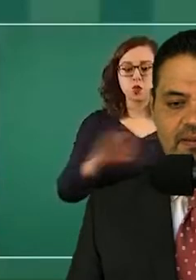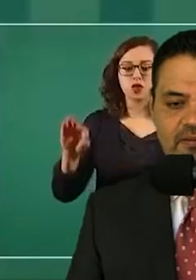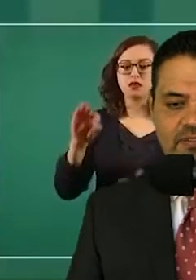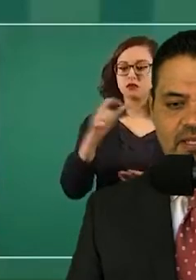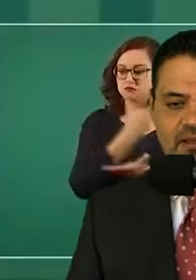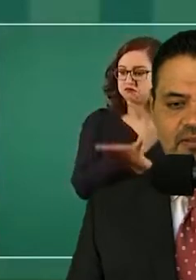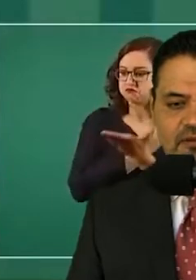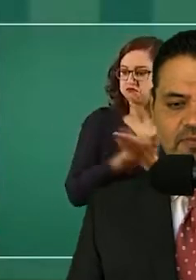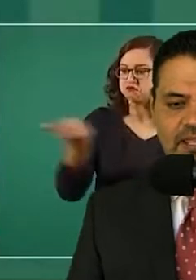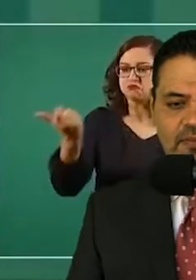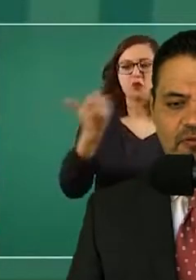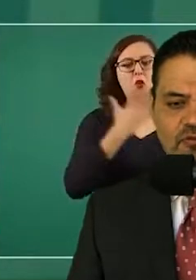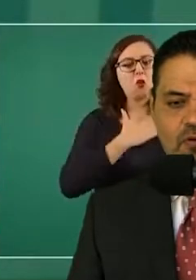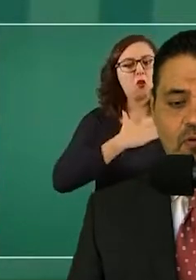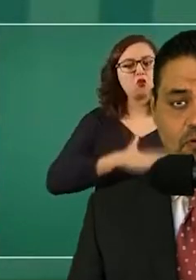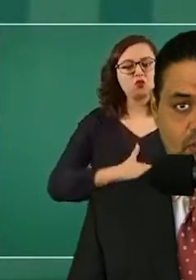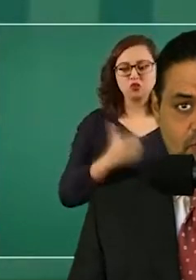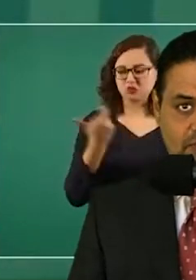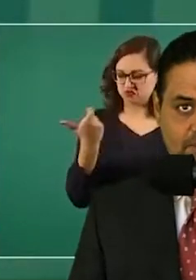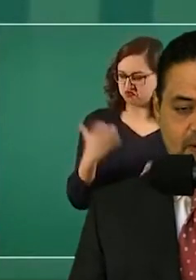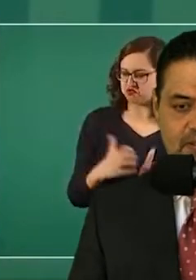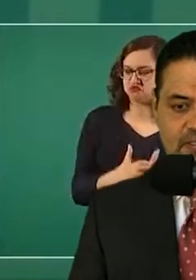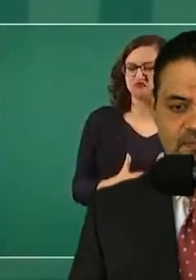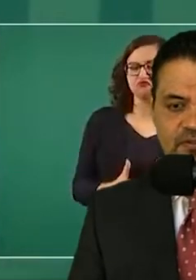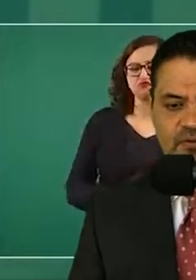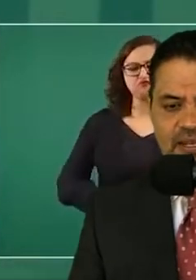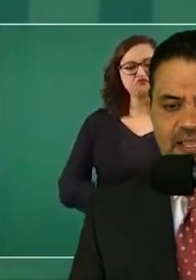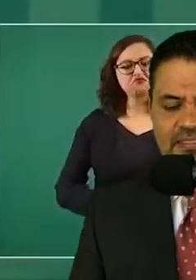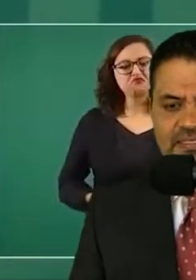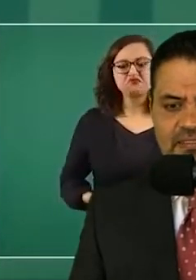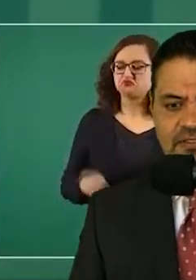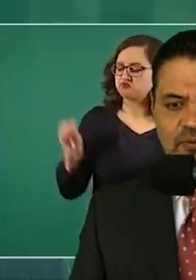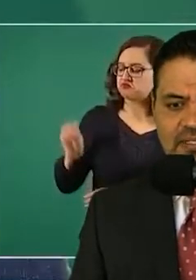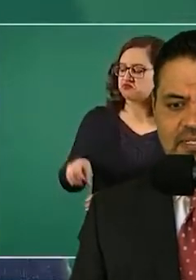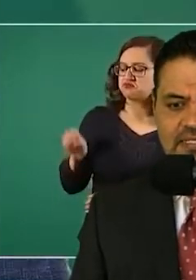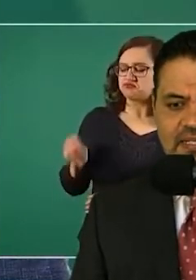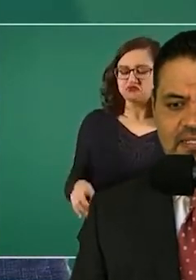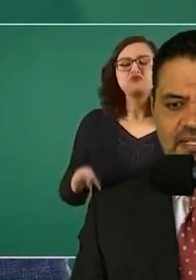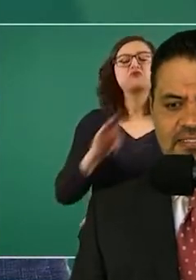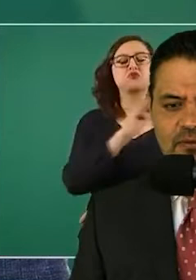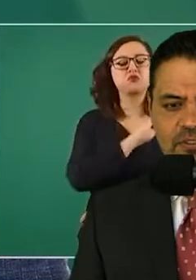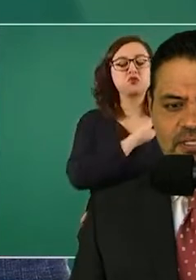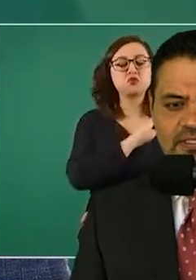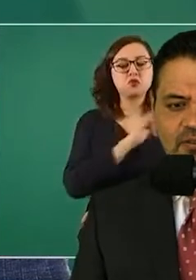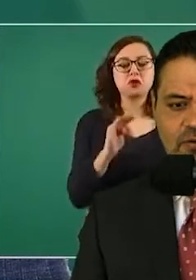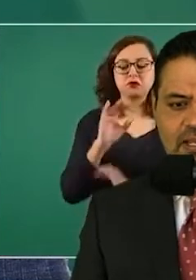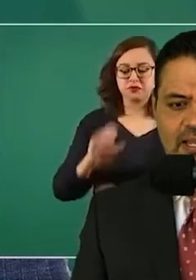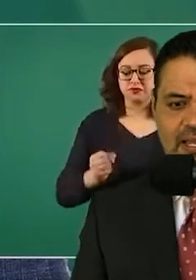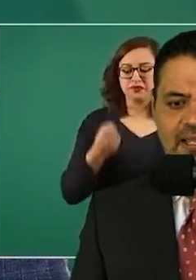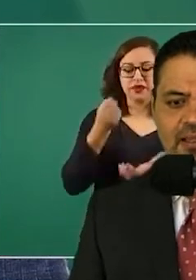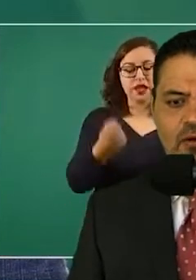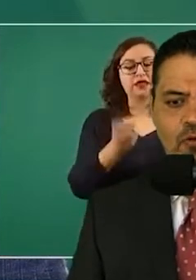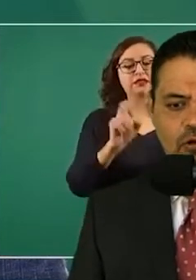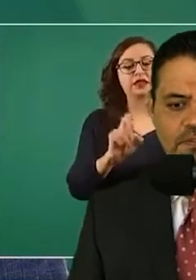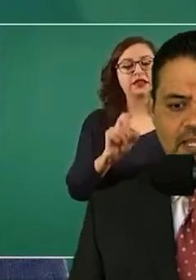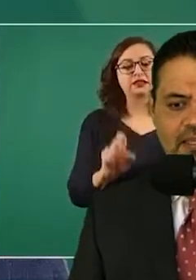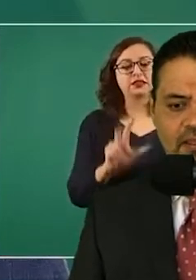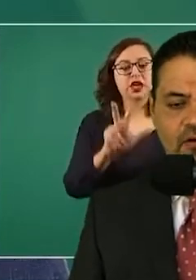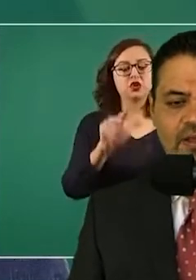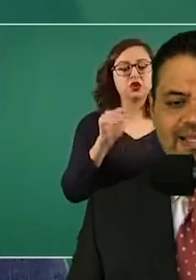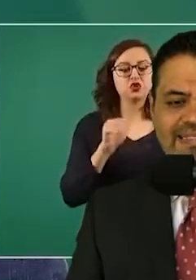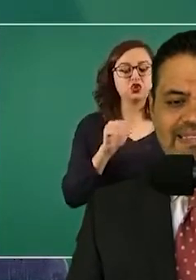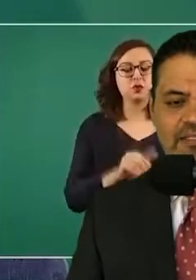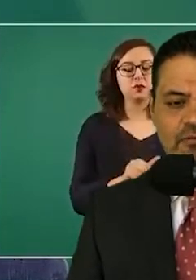medicamentos oncológicos, es decir, para tratamiento al cáncer, el titular de la Secretaría de Salud detalló que la UNOPS